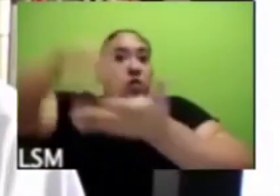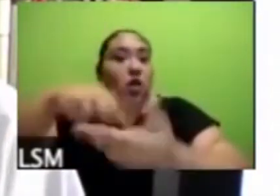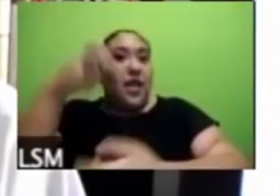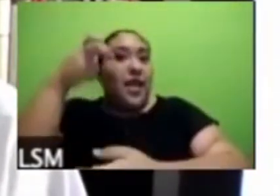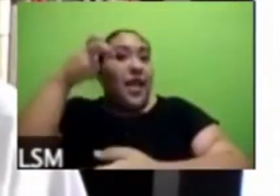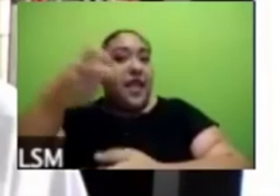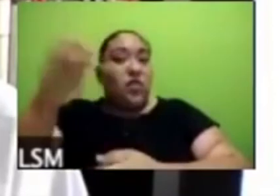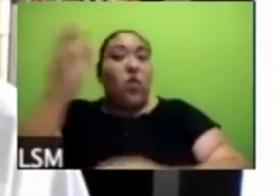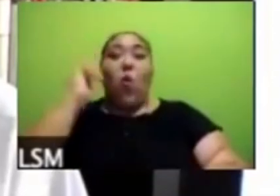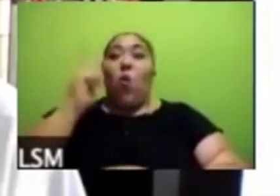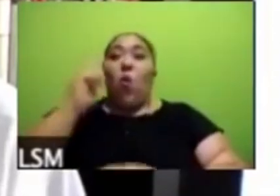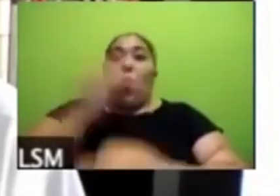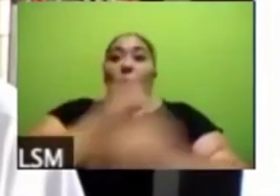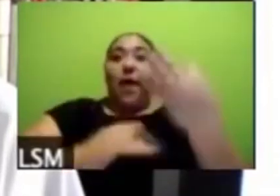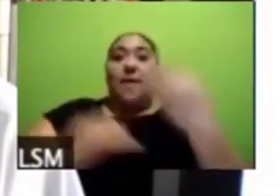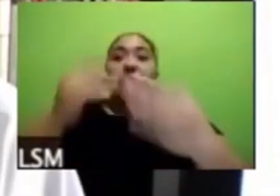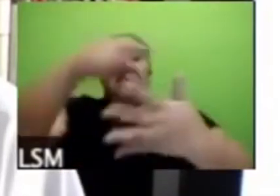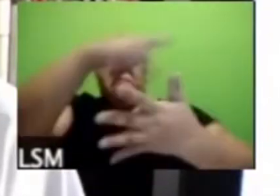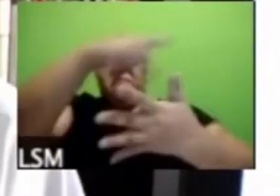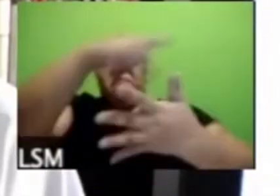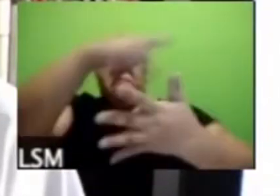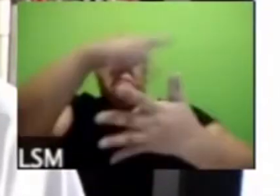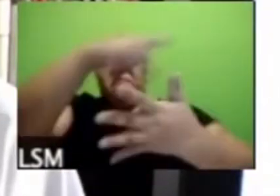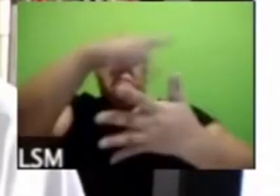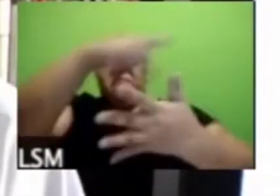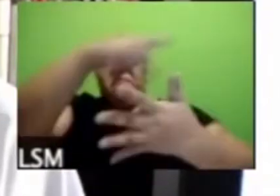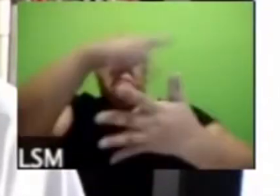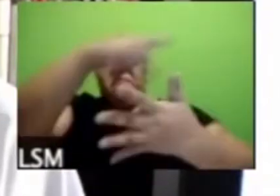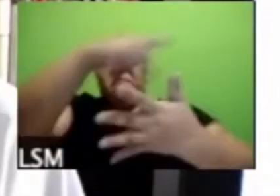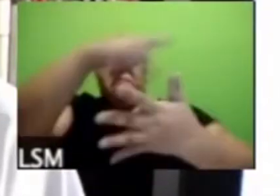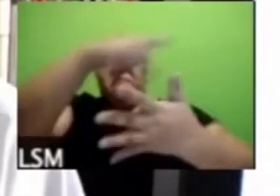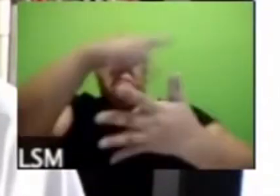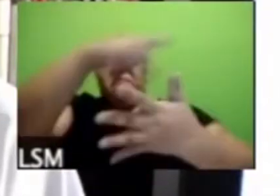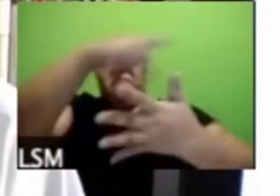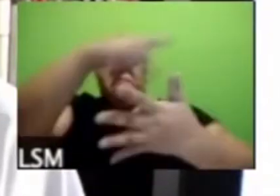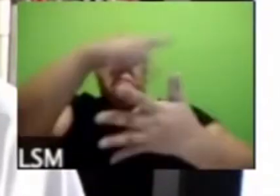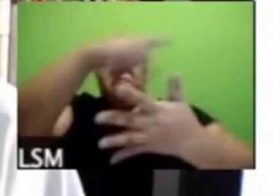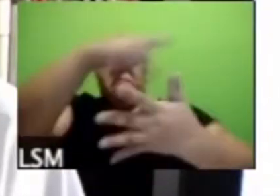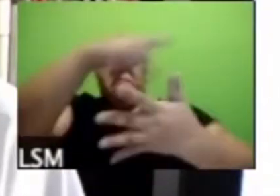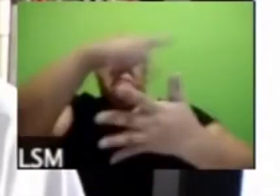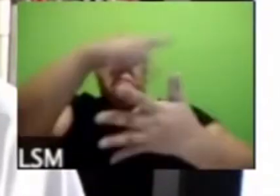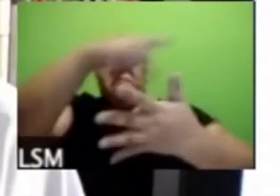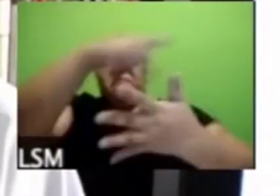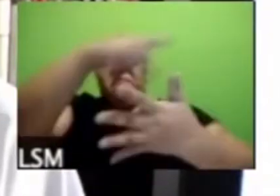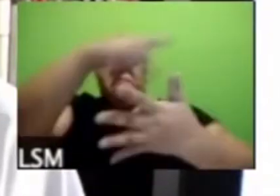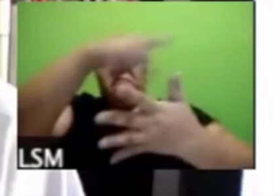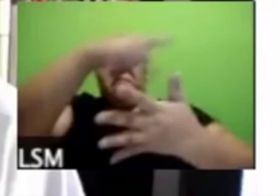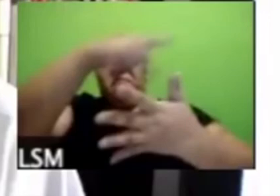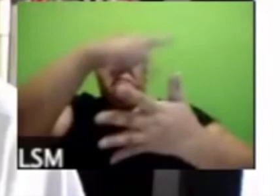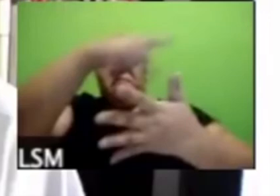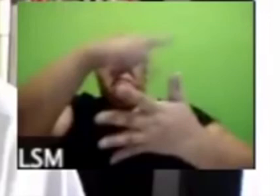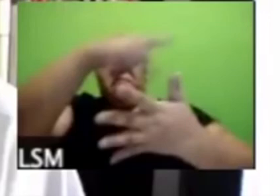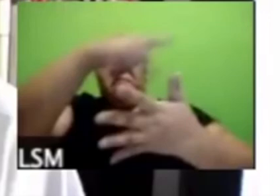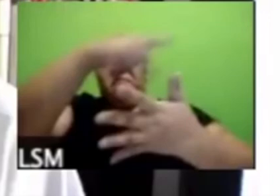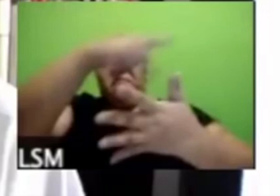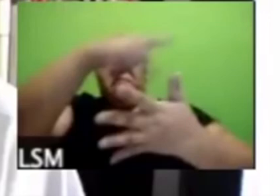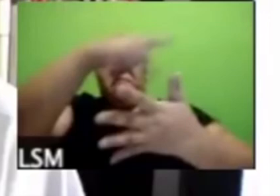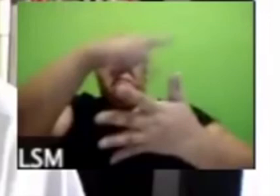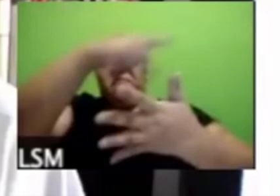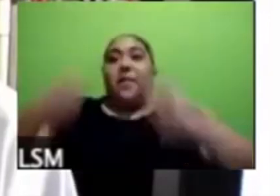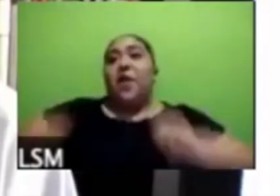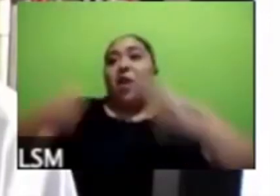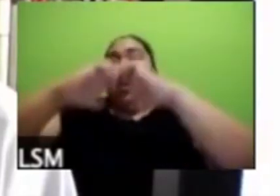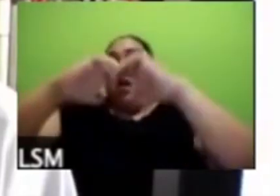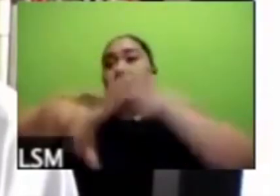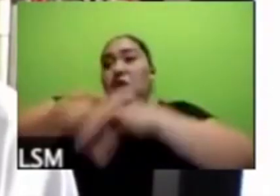sociales por supuesto no es lo mismo verla en esta emergencia que verla quizás después bajo el esquema